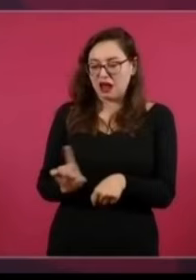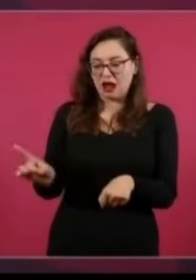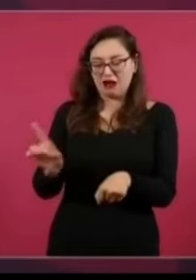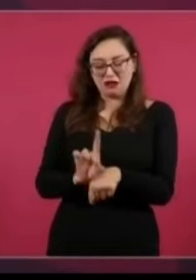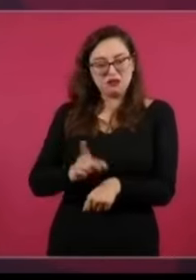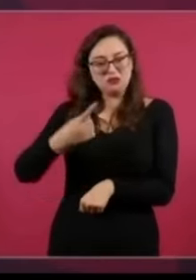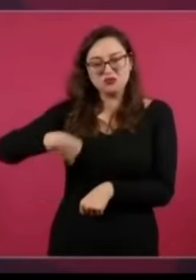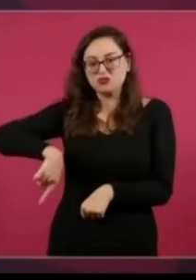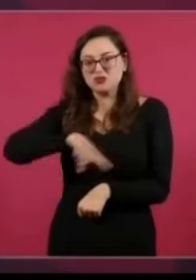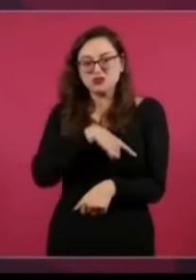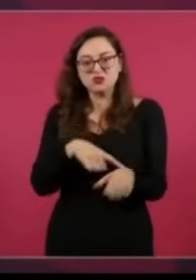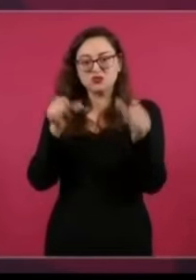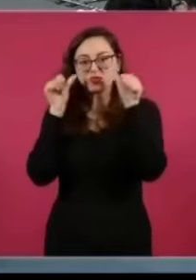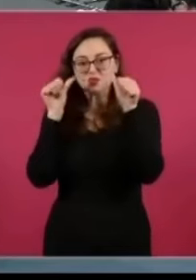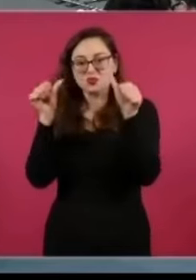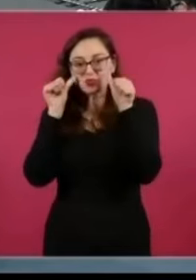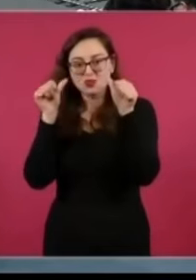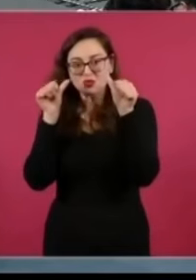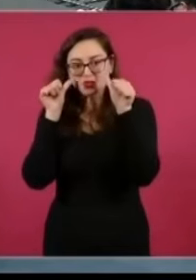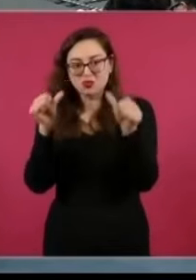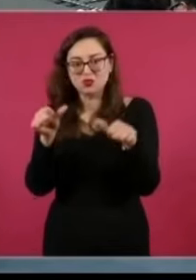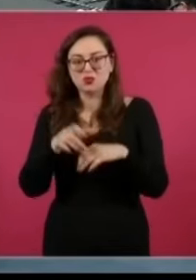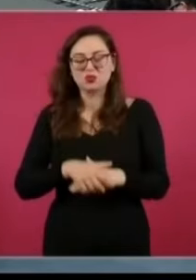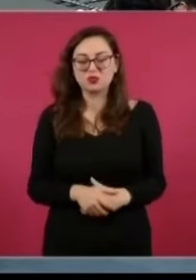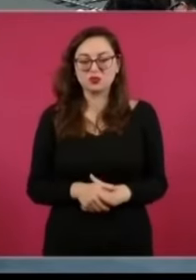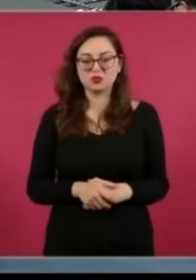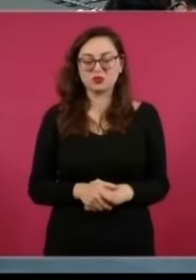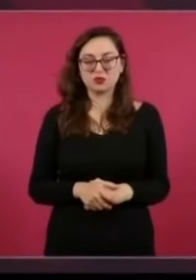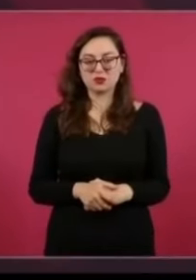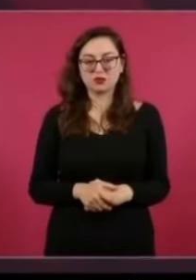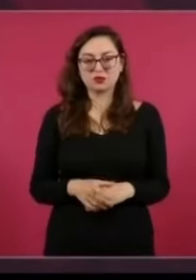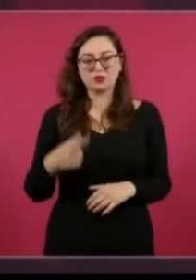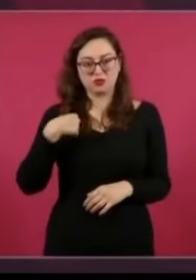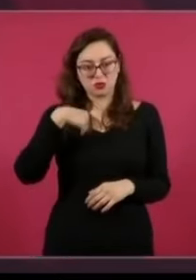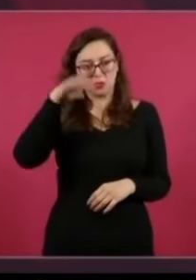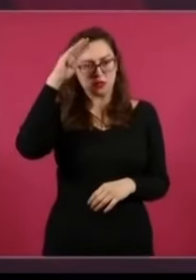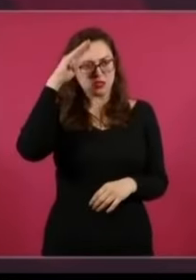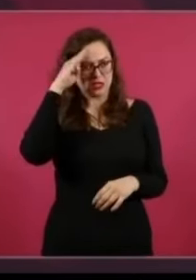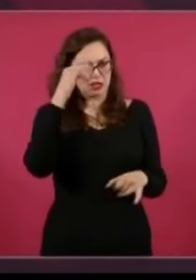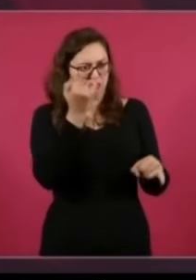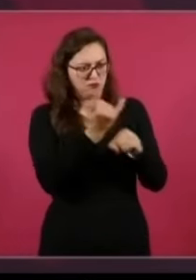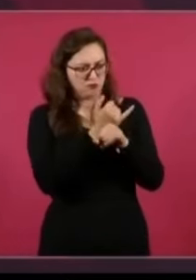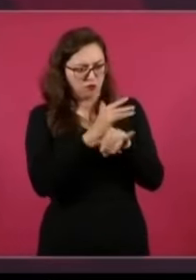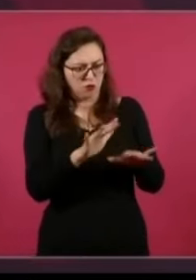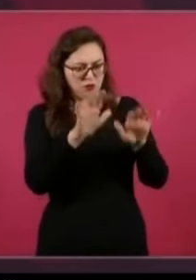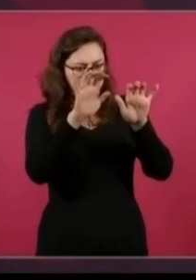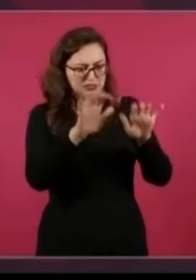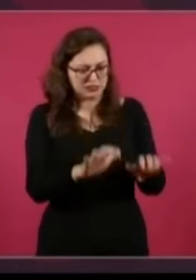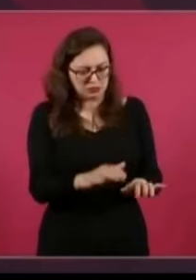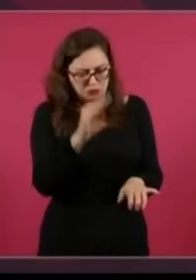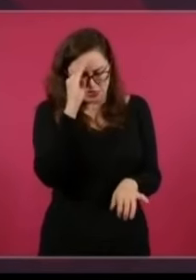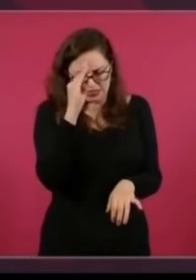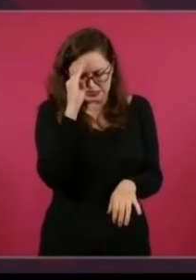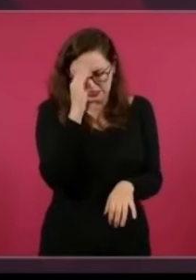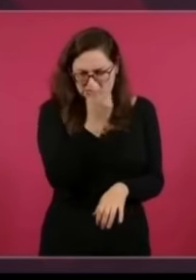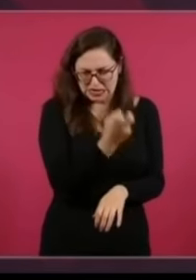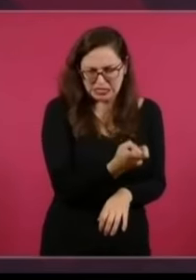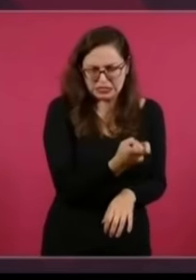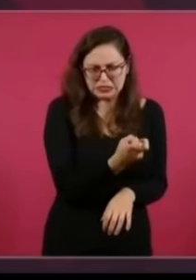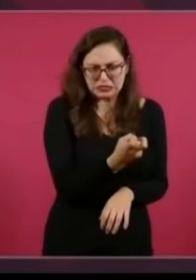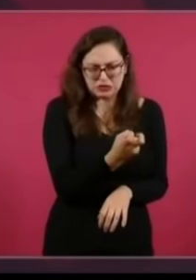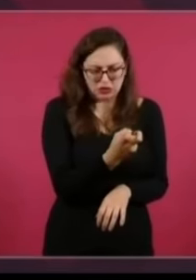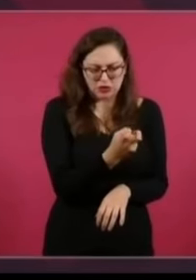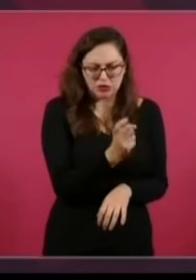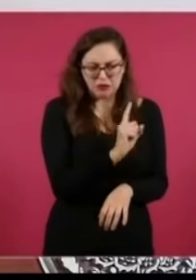cuánto y quién nos dona, pero esos son datos personales. Entonces, Pepe, una vez dicho que no somos una organización política,